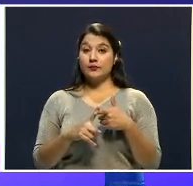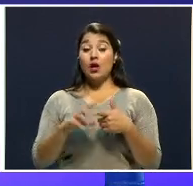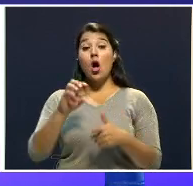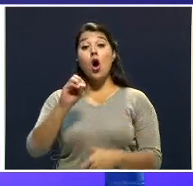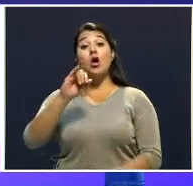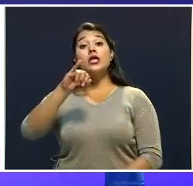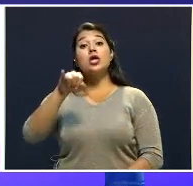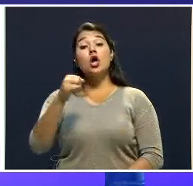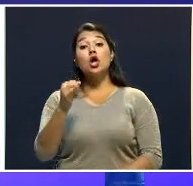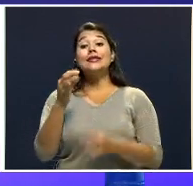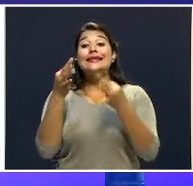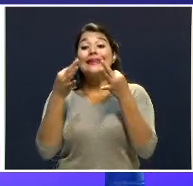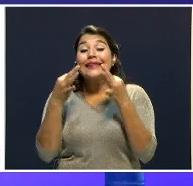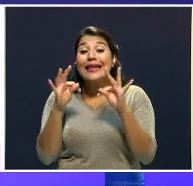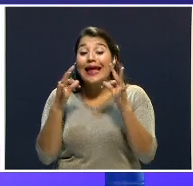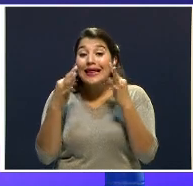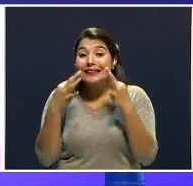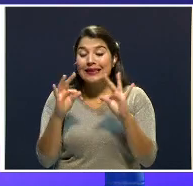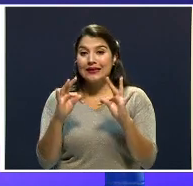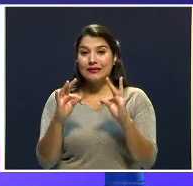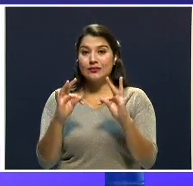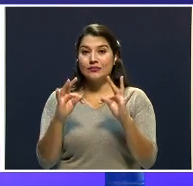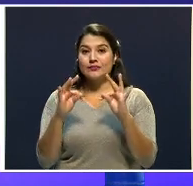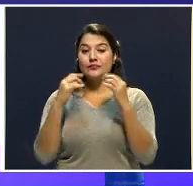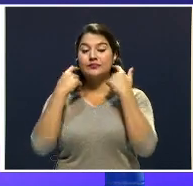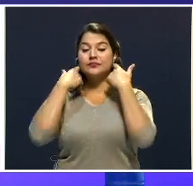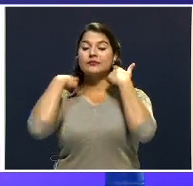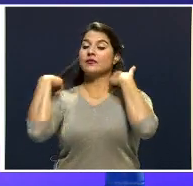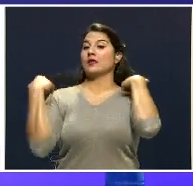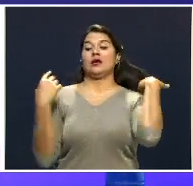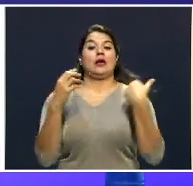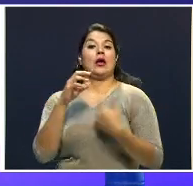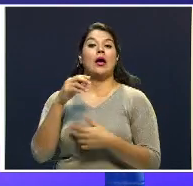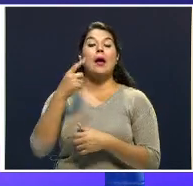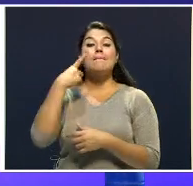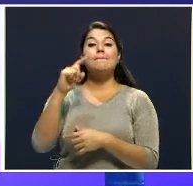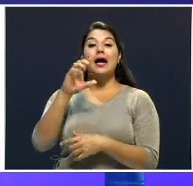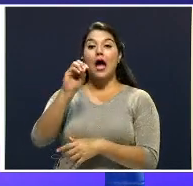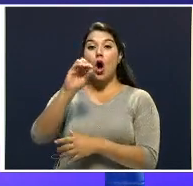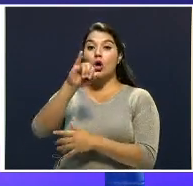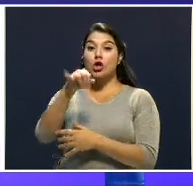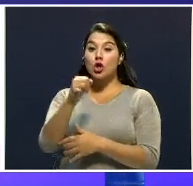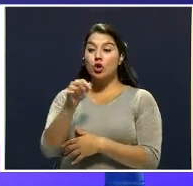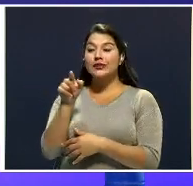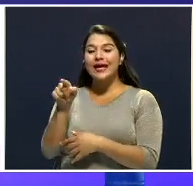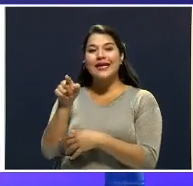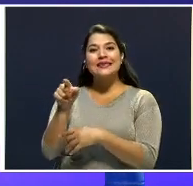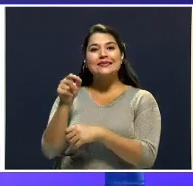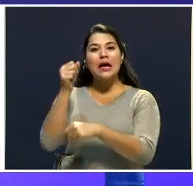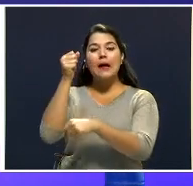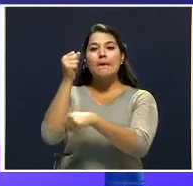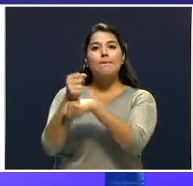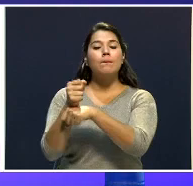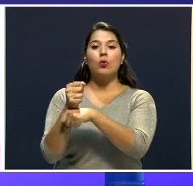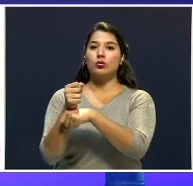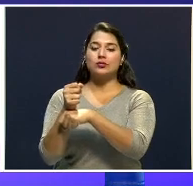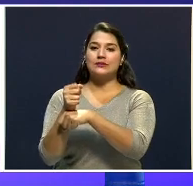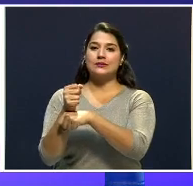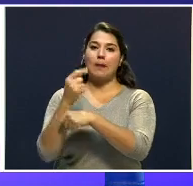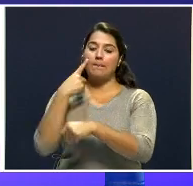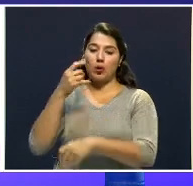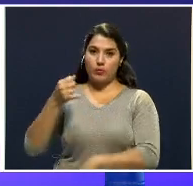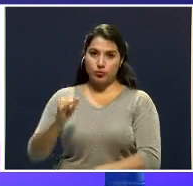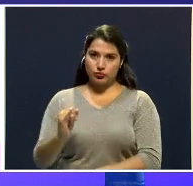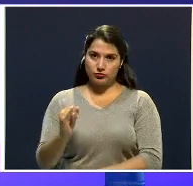OIJ tratando de sostener para el OIJ, este homicidio de Jose Beto fue un homicidio con móvil sexual. O sea, la